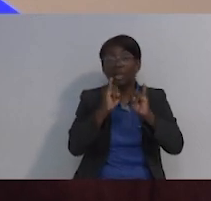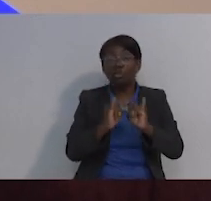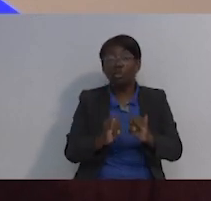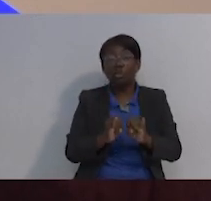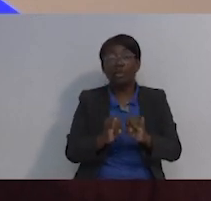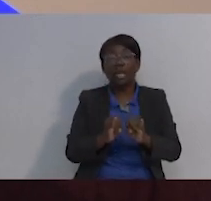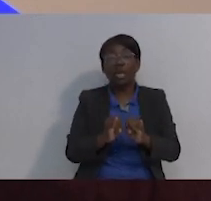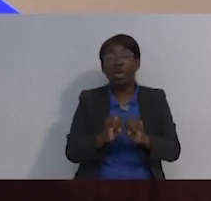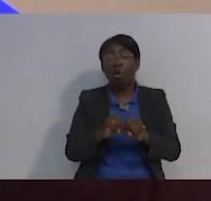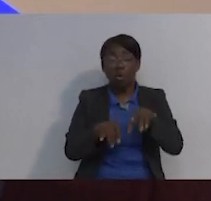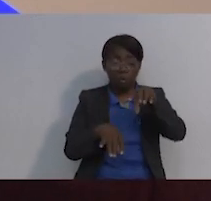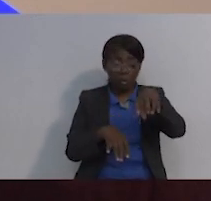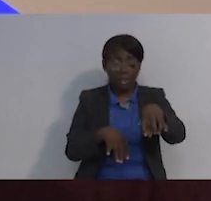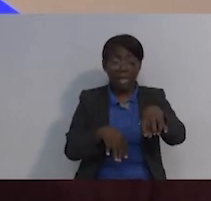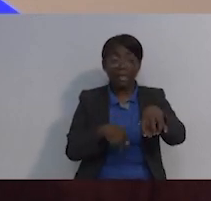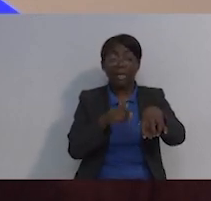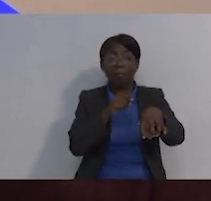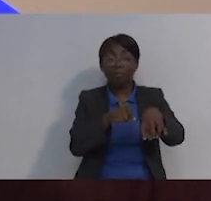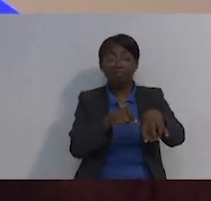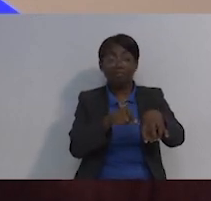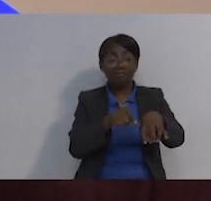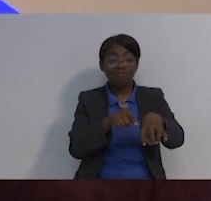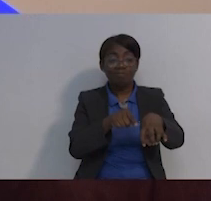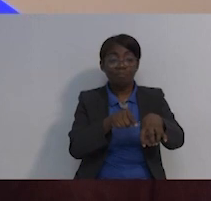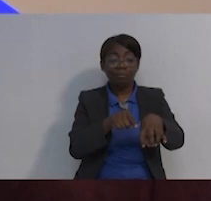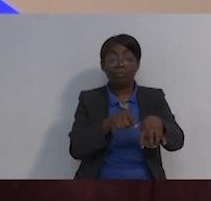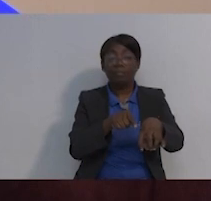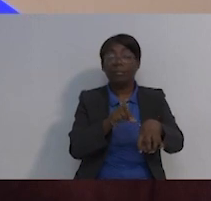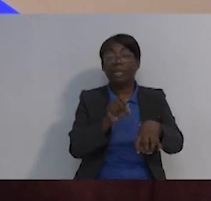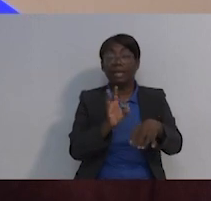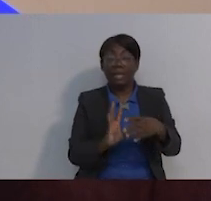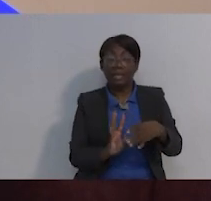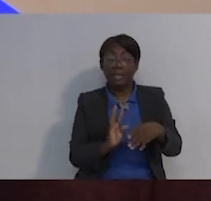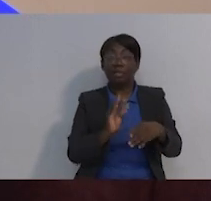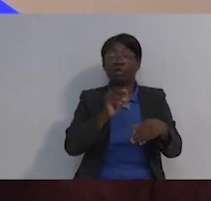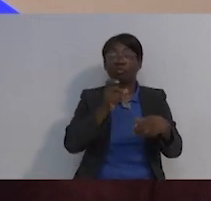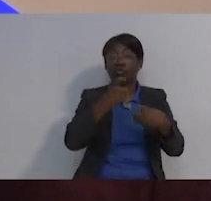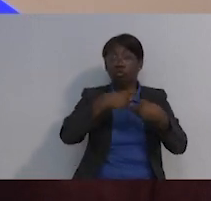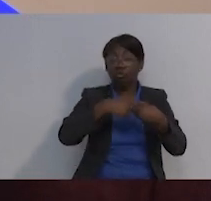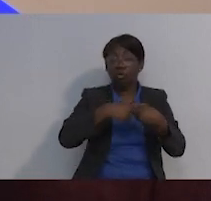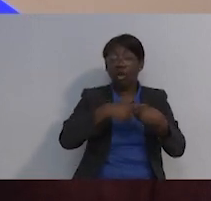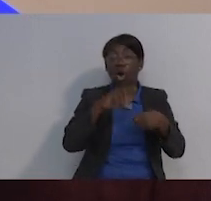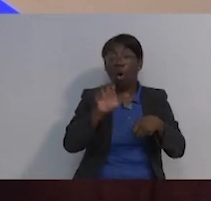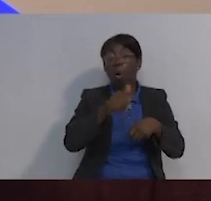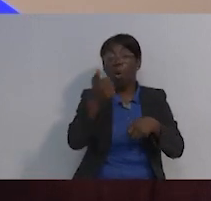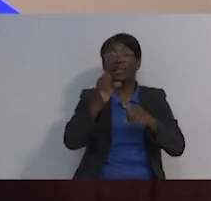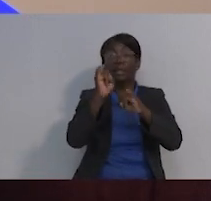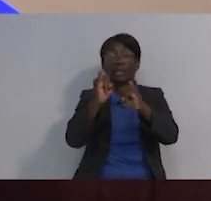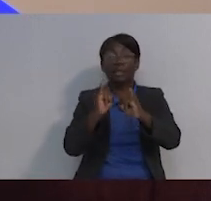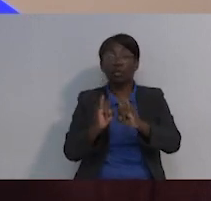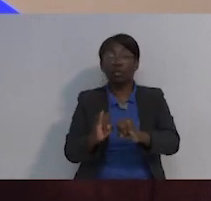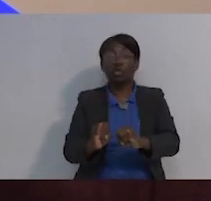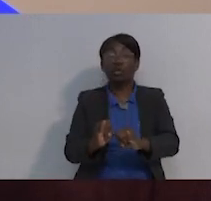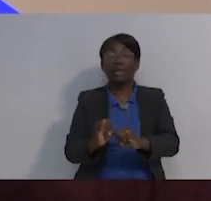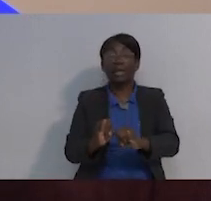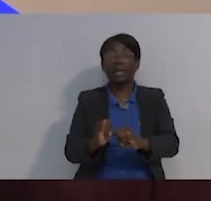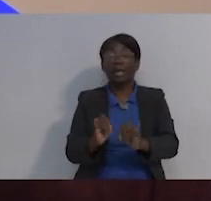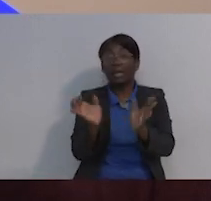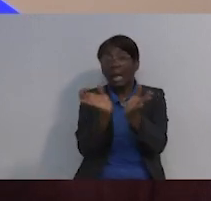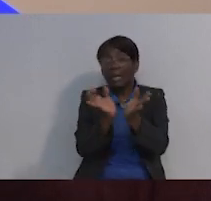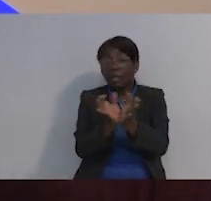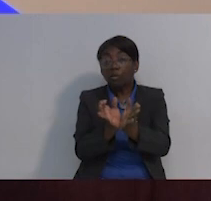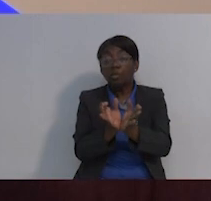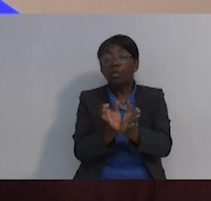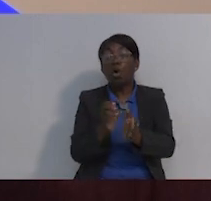ellos están en alguna unidad periférica, ya sea inserto en otras instalaciones de otras